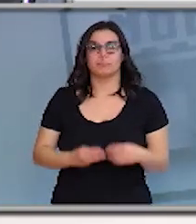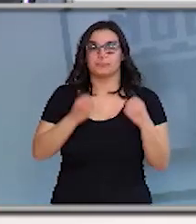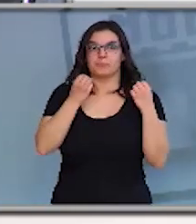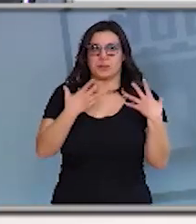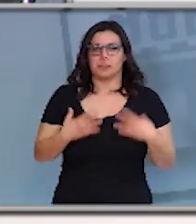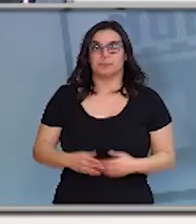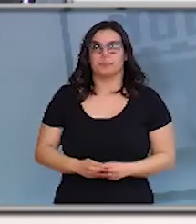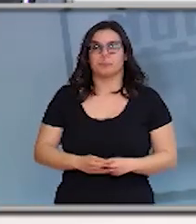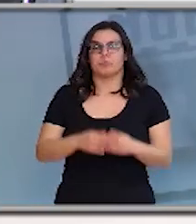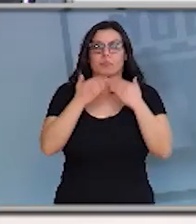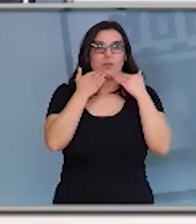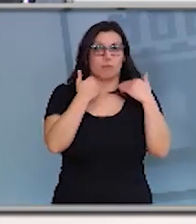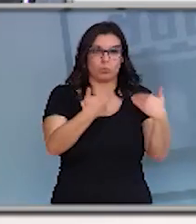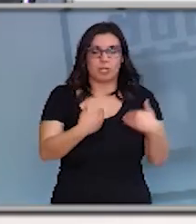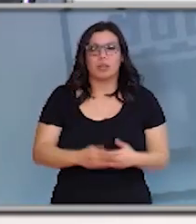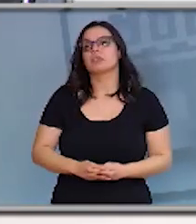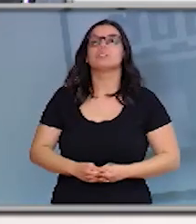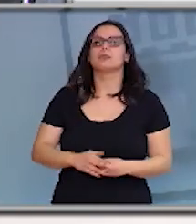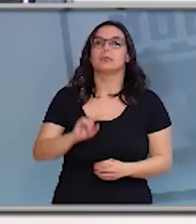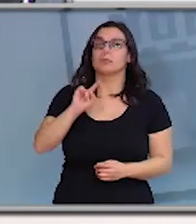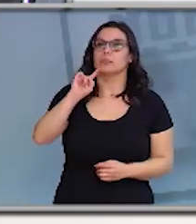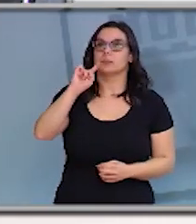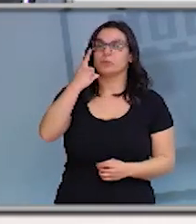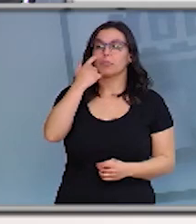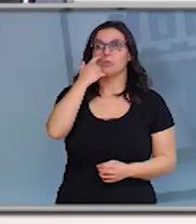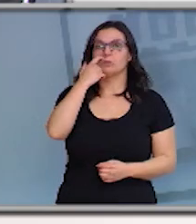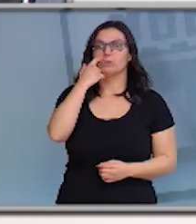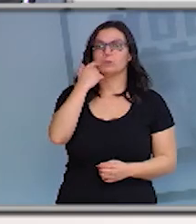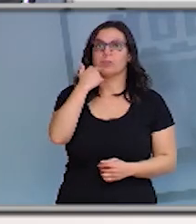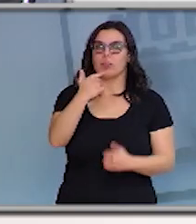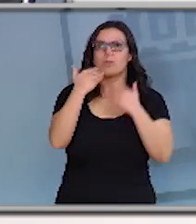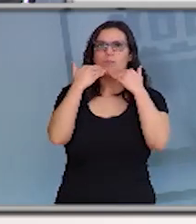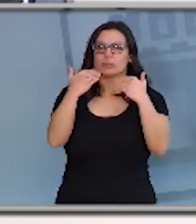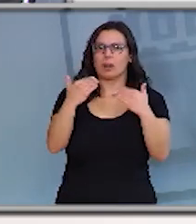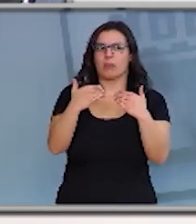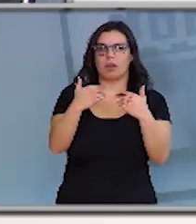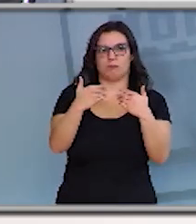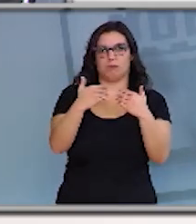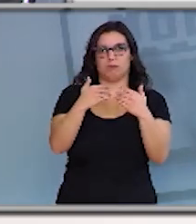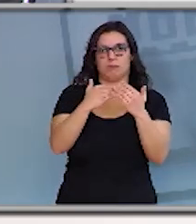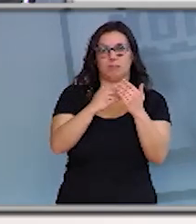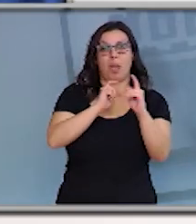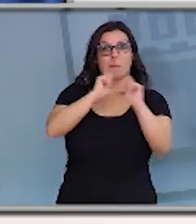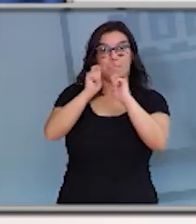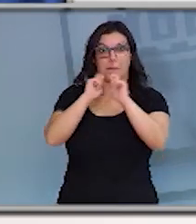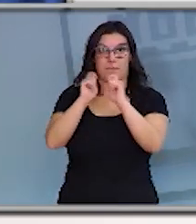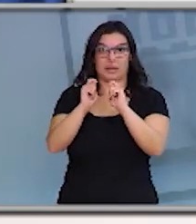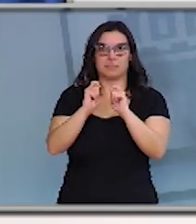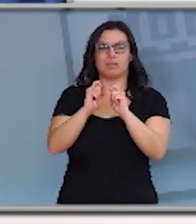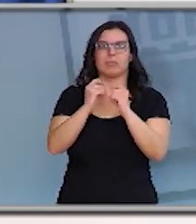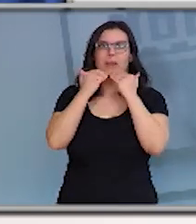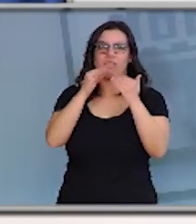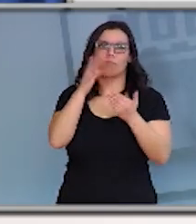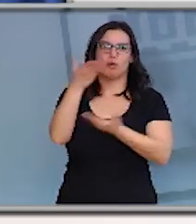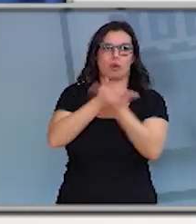Muchas gracias. En primer lugar, quiero dar muchas gracias a la prensa por su colaboración en este nuevo formato de rueda de prensa